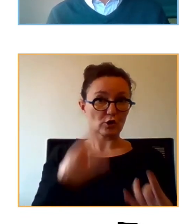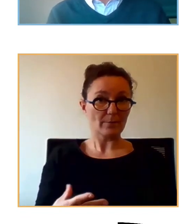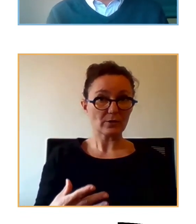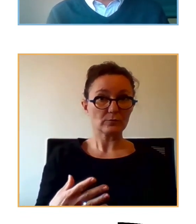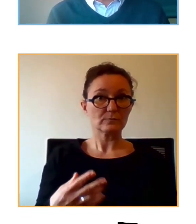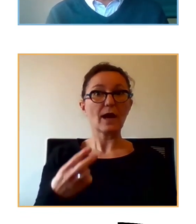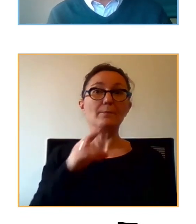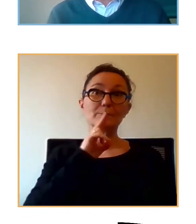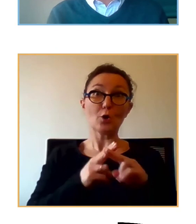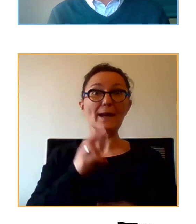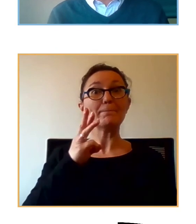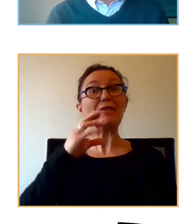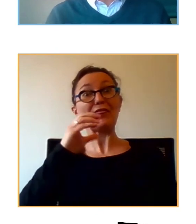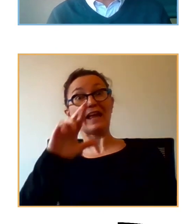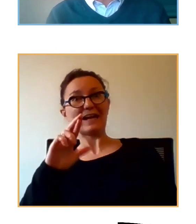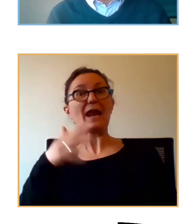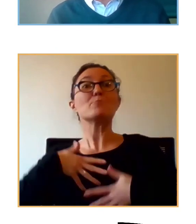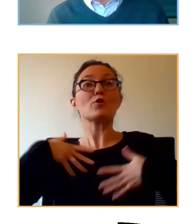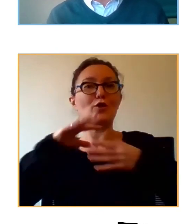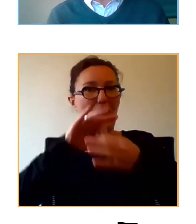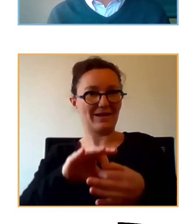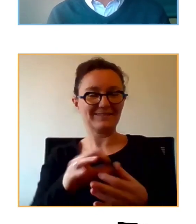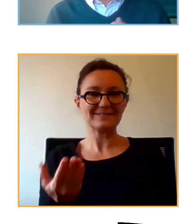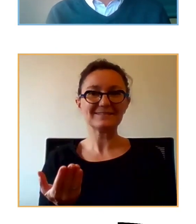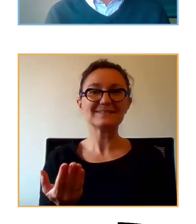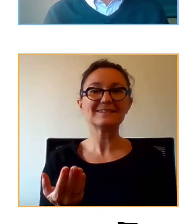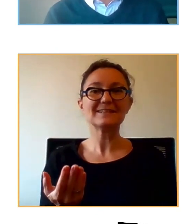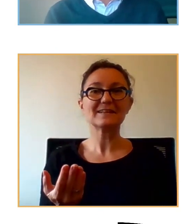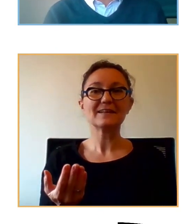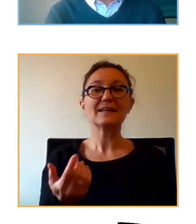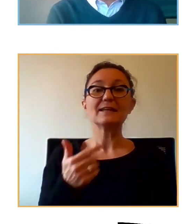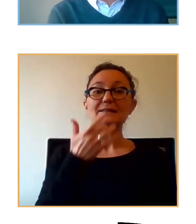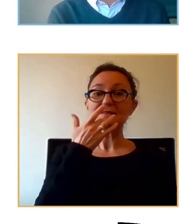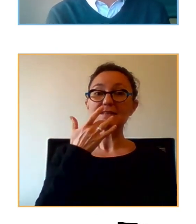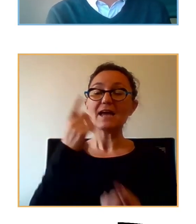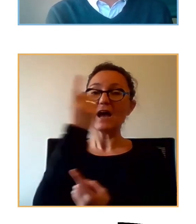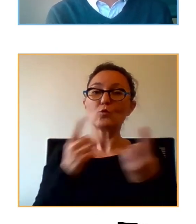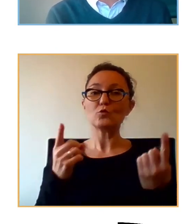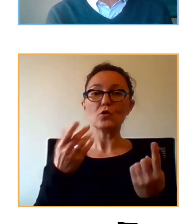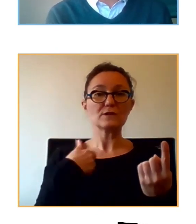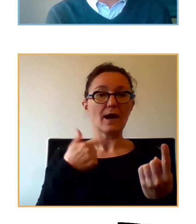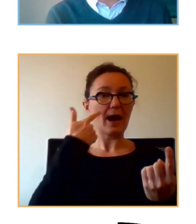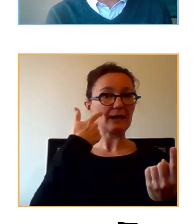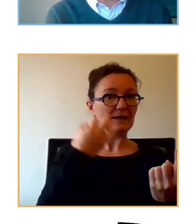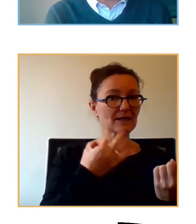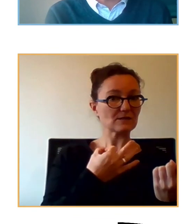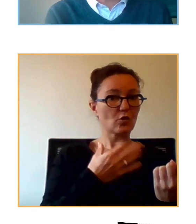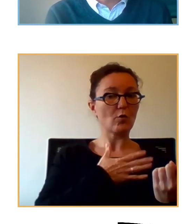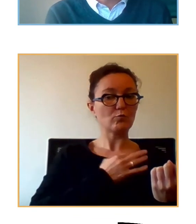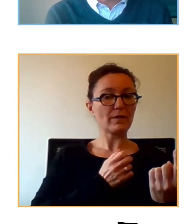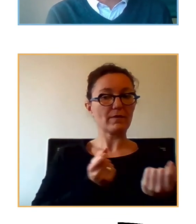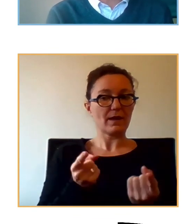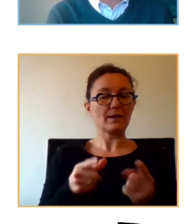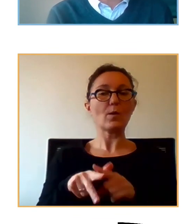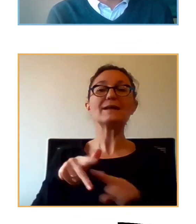emocional y si se detecta algún tipo de riesgo no que tenga la persona ni siquiera problema sino que ya está en riesgo de ello pues un poco de una vacuna emocional como un taller